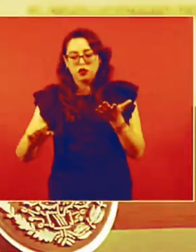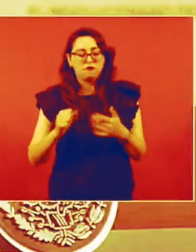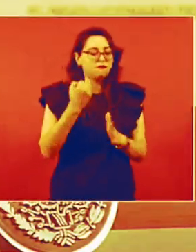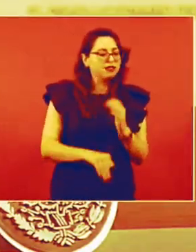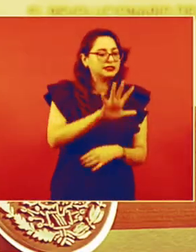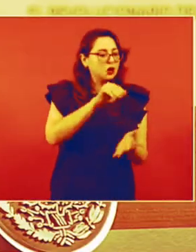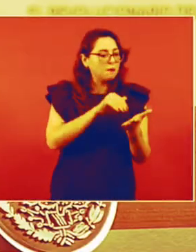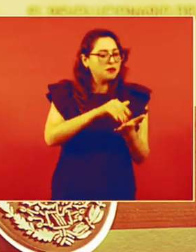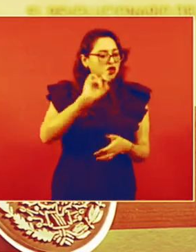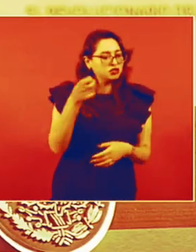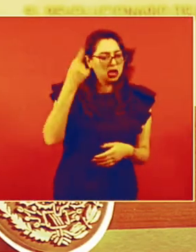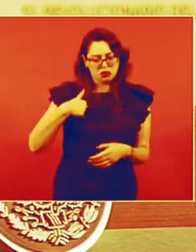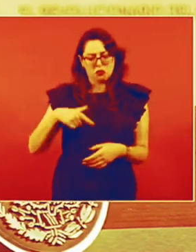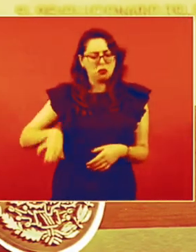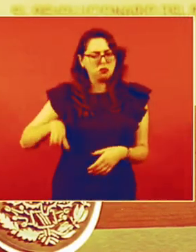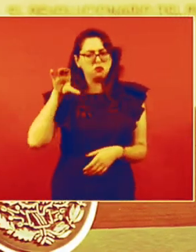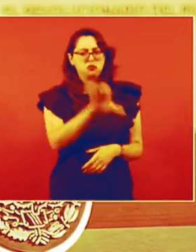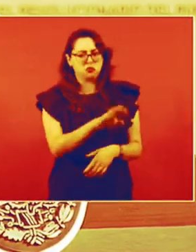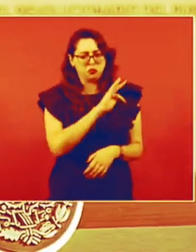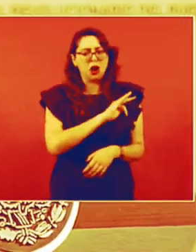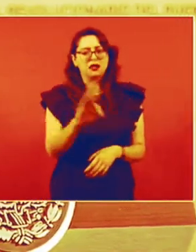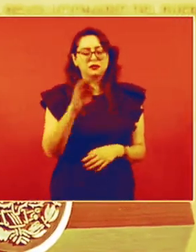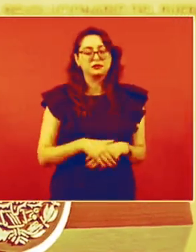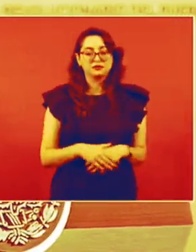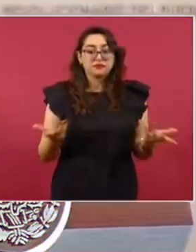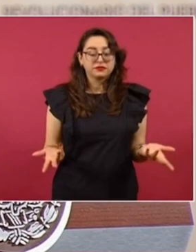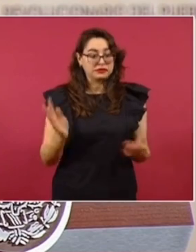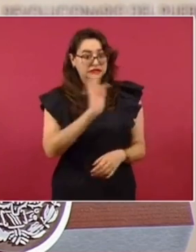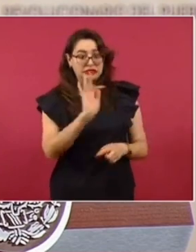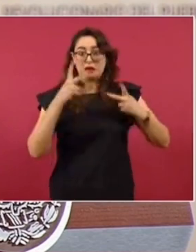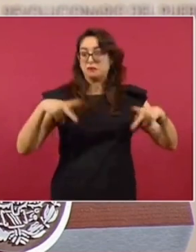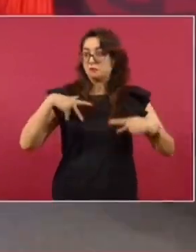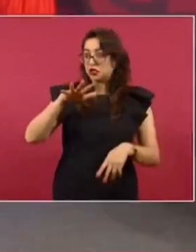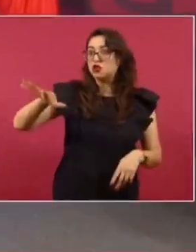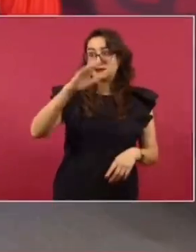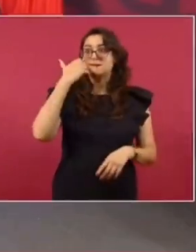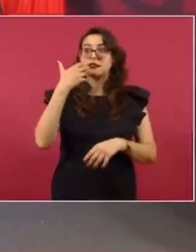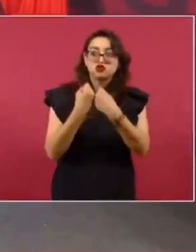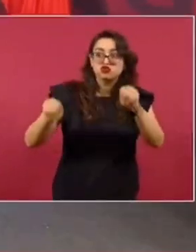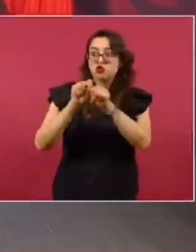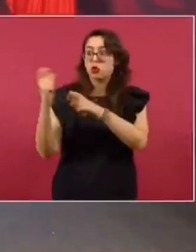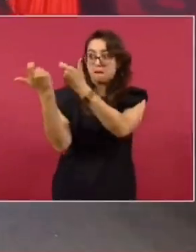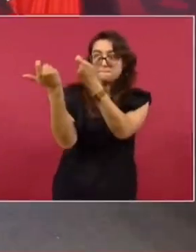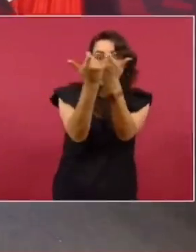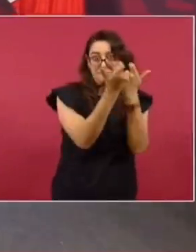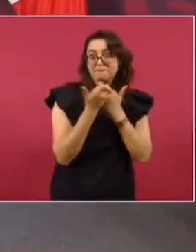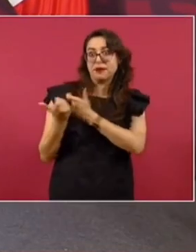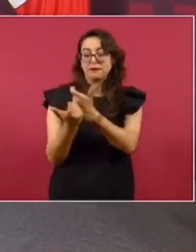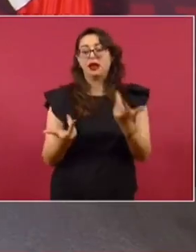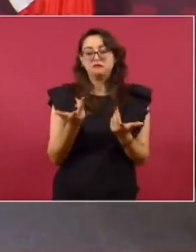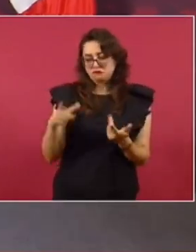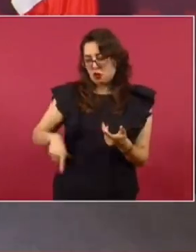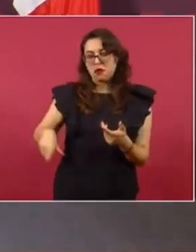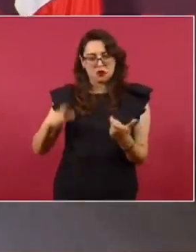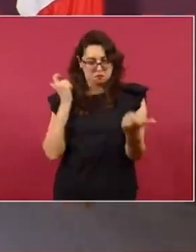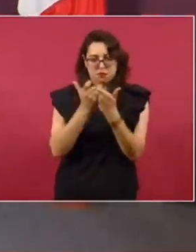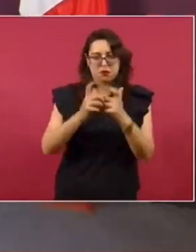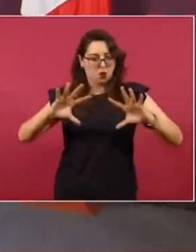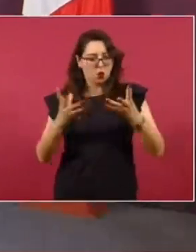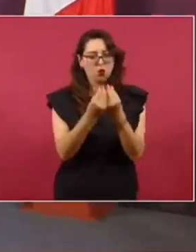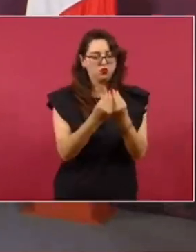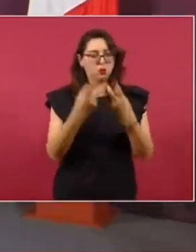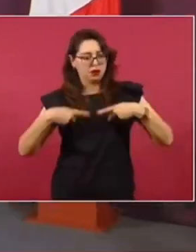de México le interesaría tener acciones. Y otro tanto lo pondría el gobierno para que